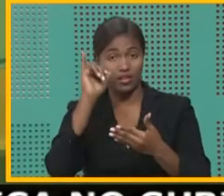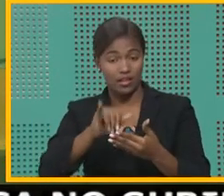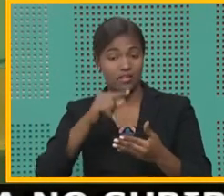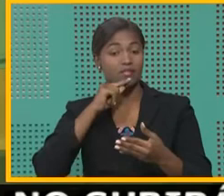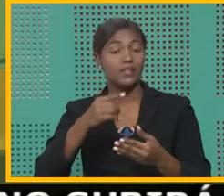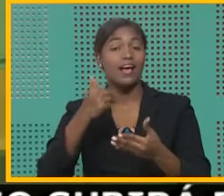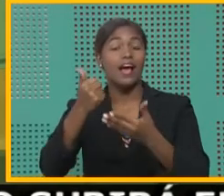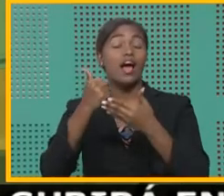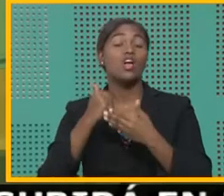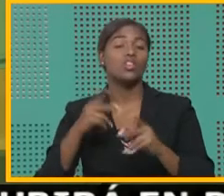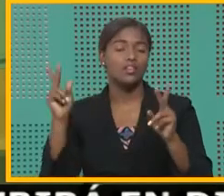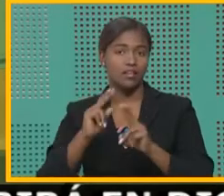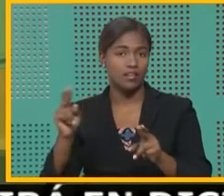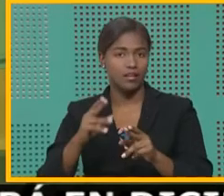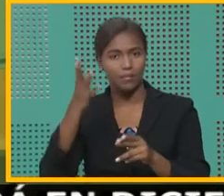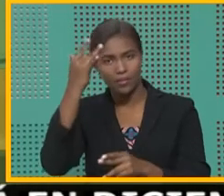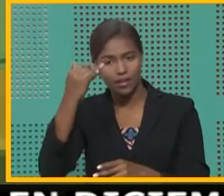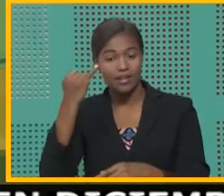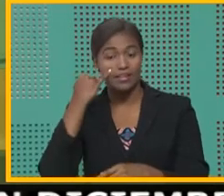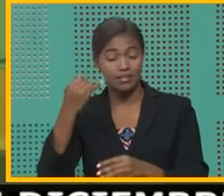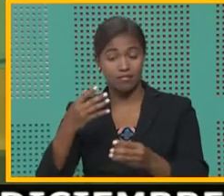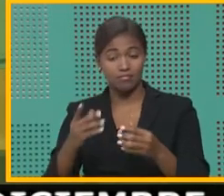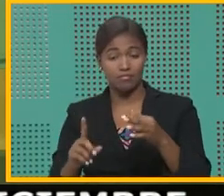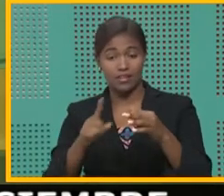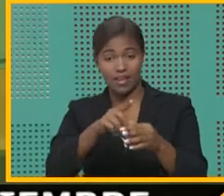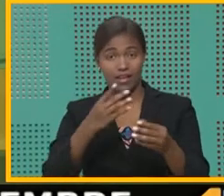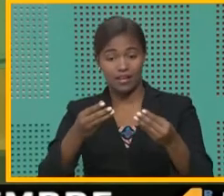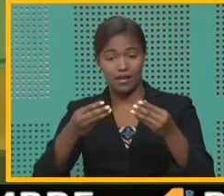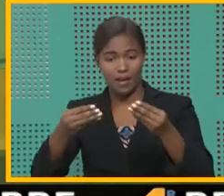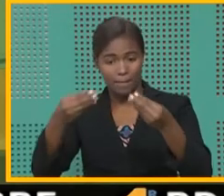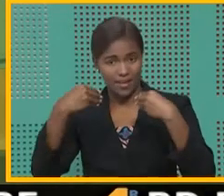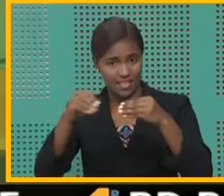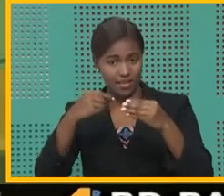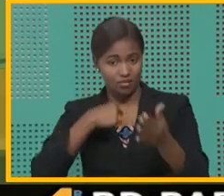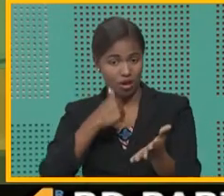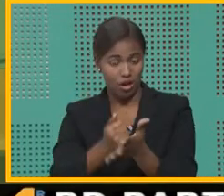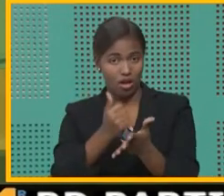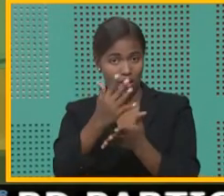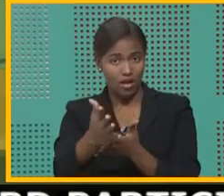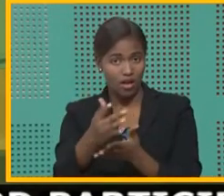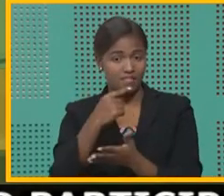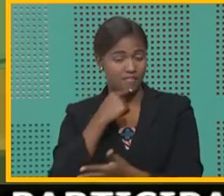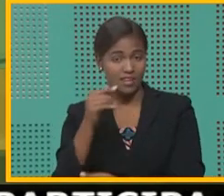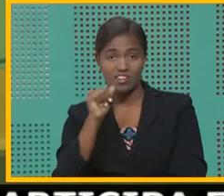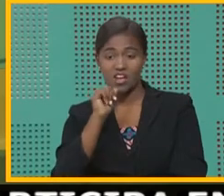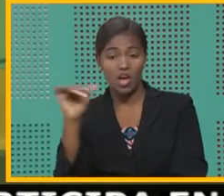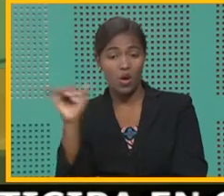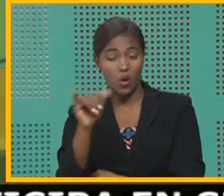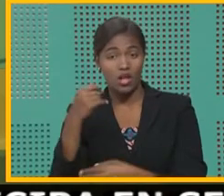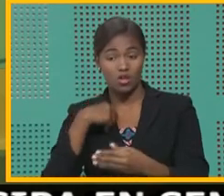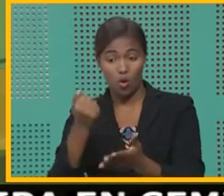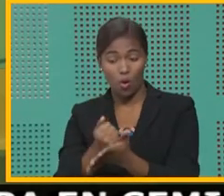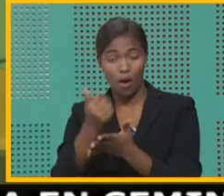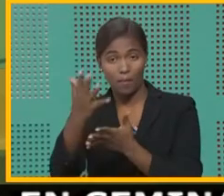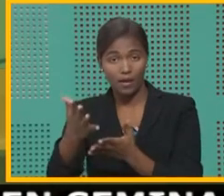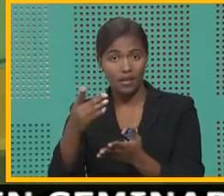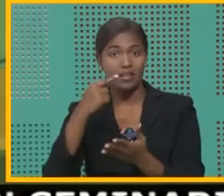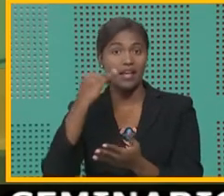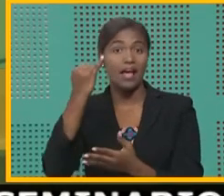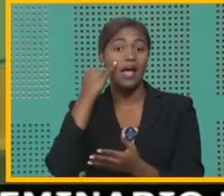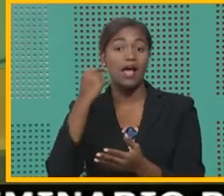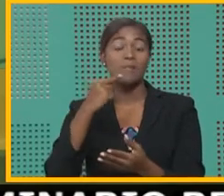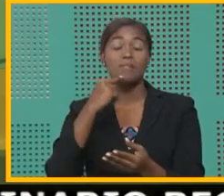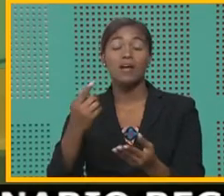artículo va a estar estrechamente vinculado a lo que te den de garantía, que no es lo mismo un artículo, aunque sea